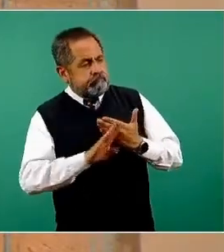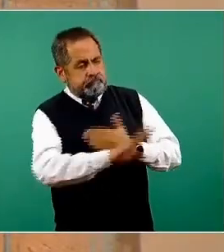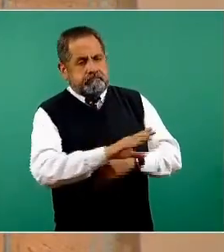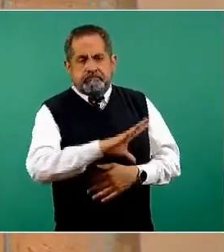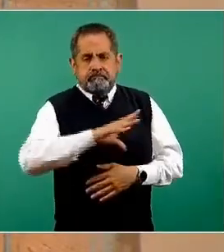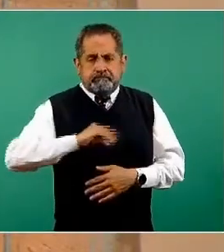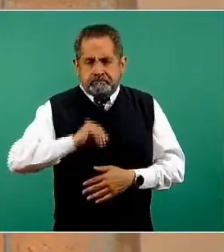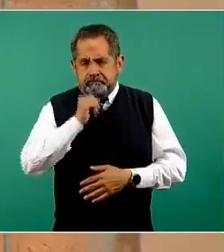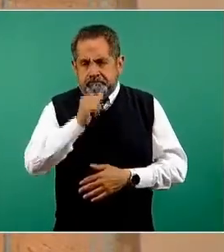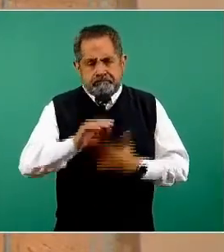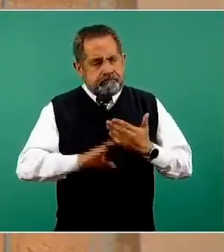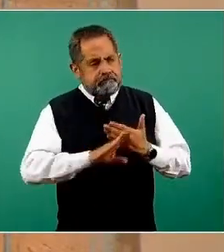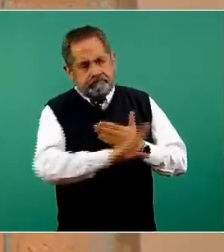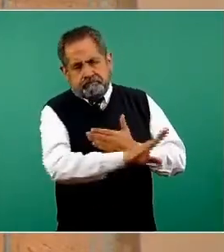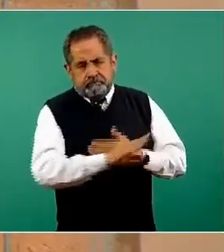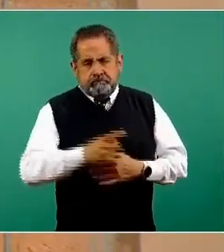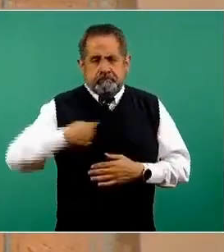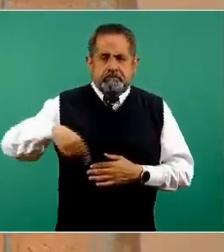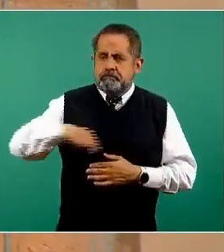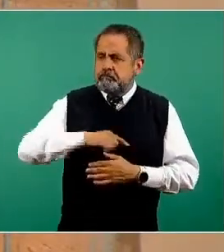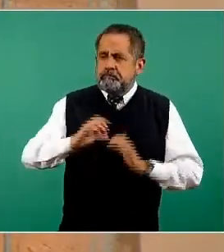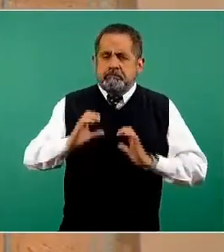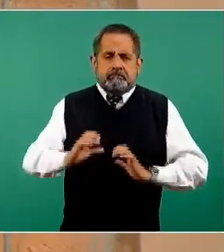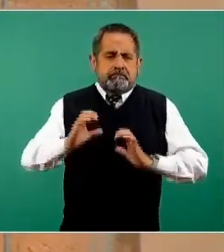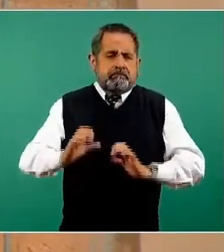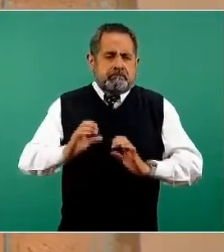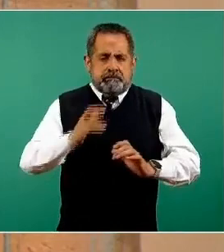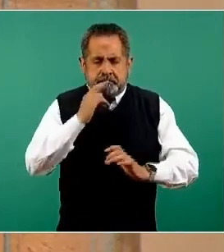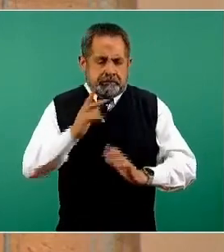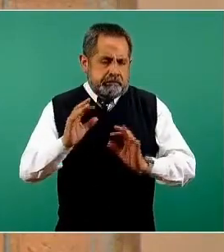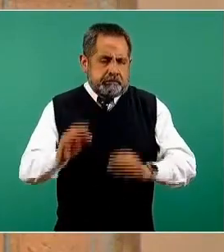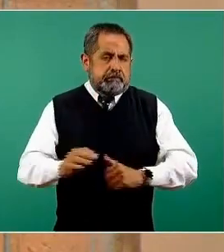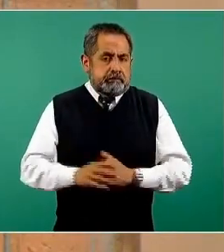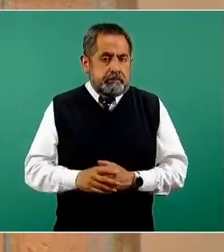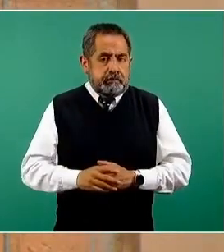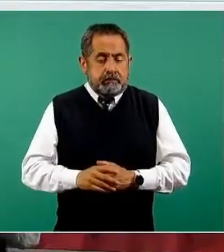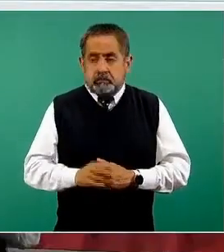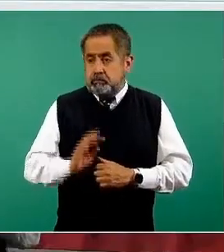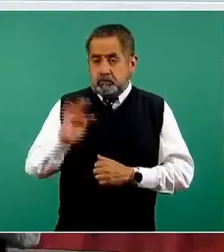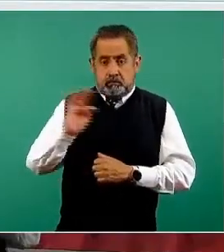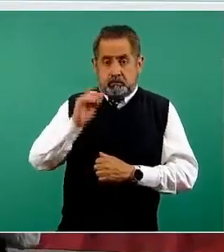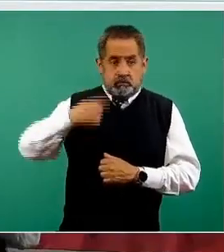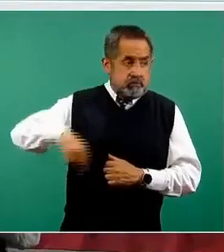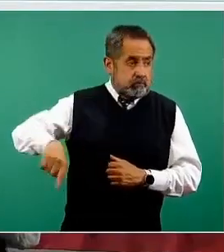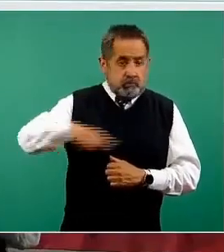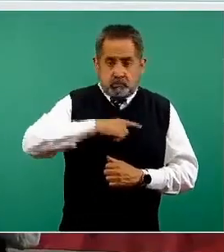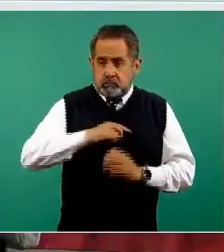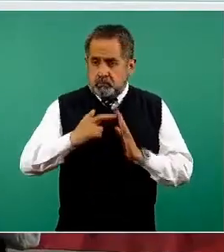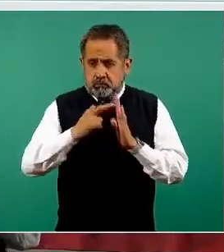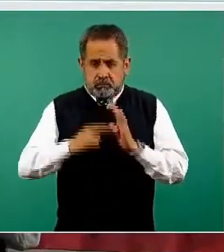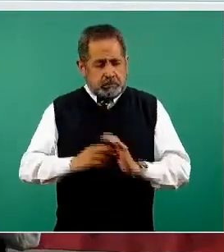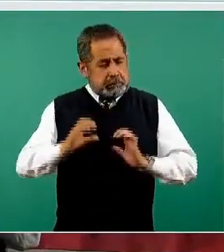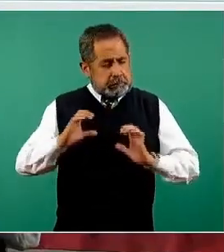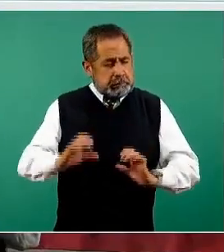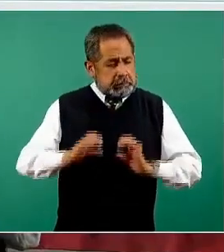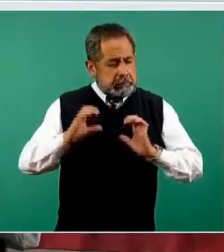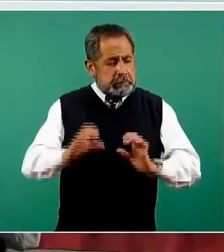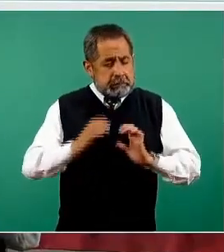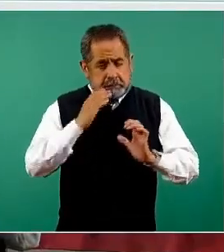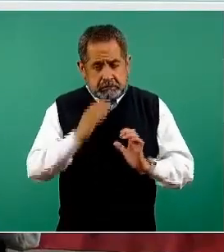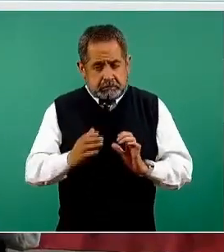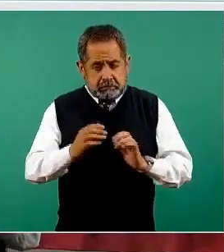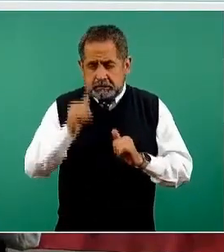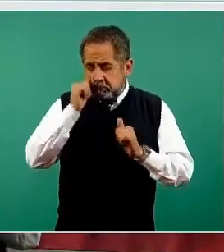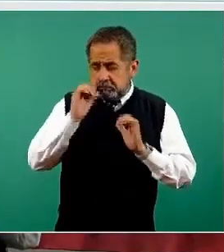y por lo tanto prevenir la ocurrencia de enfermedad. Mientras nosotros mantengamos estas actividades siempre